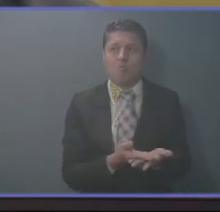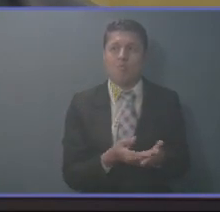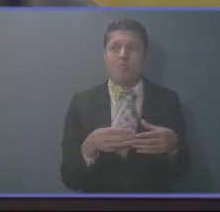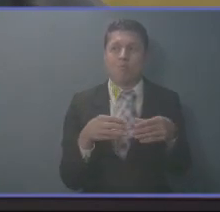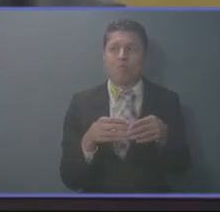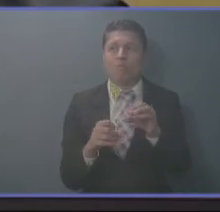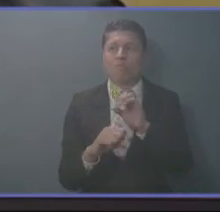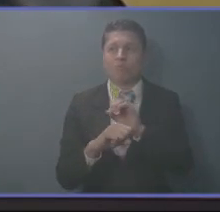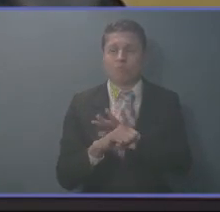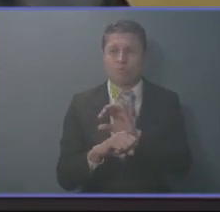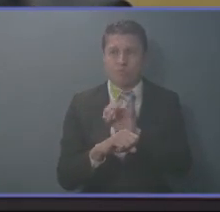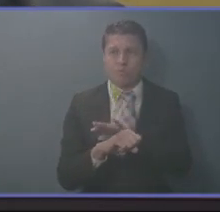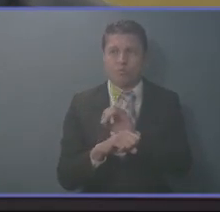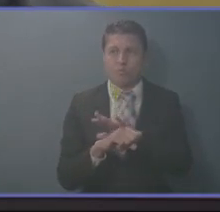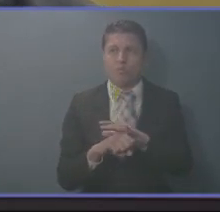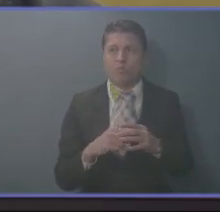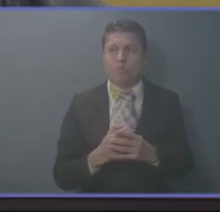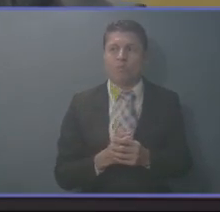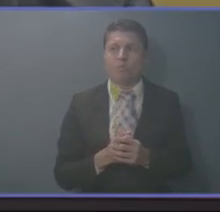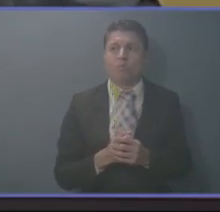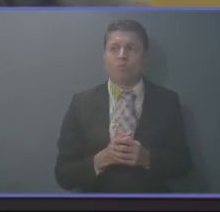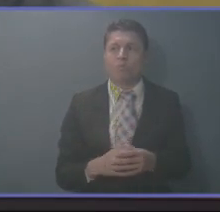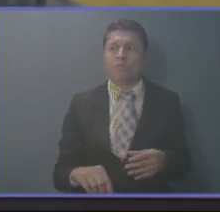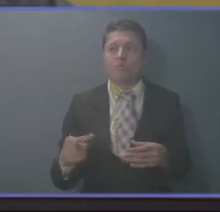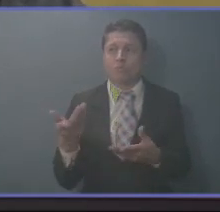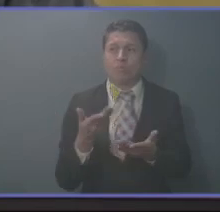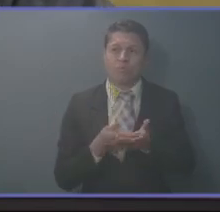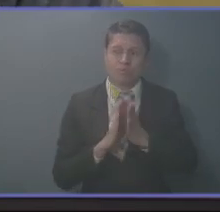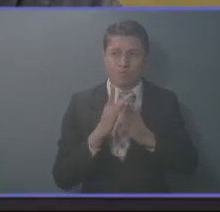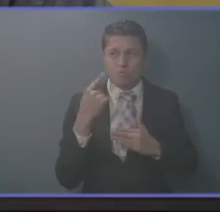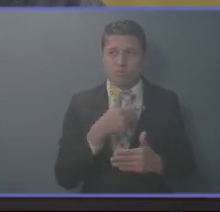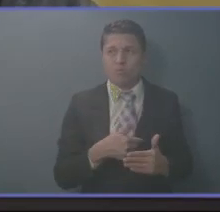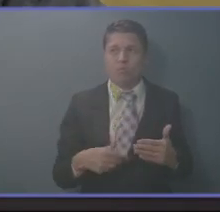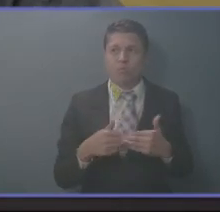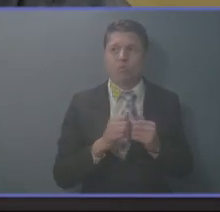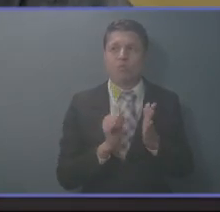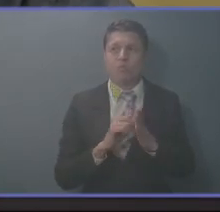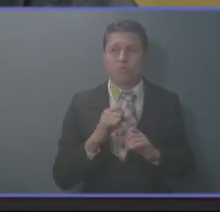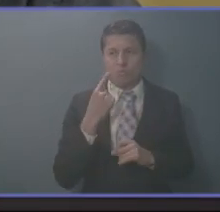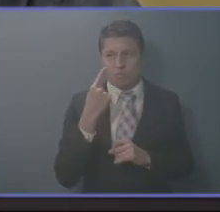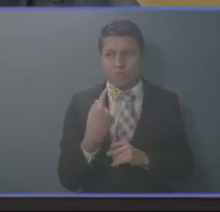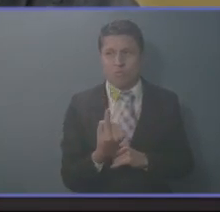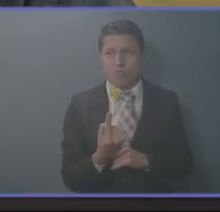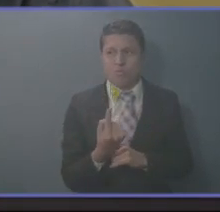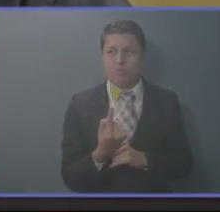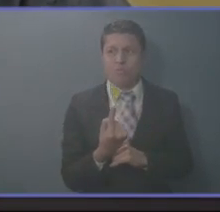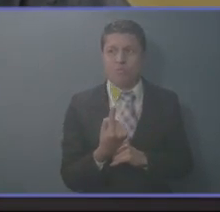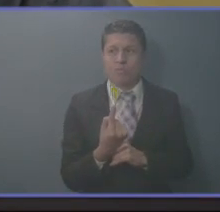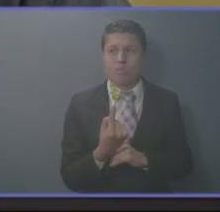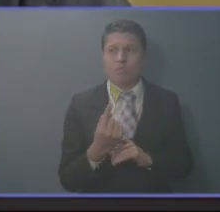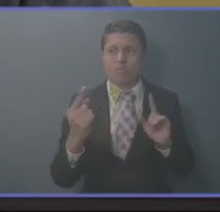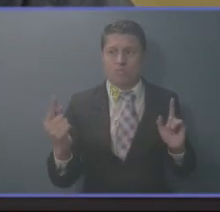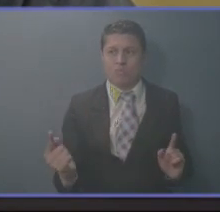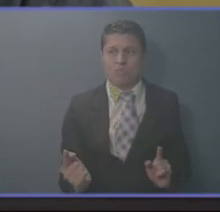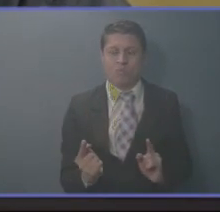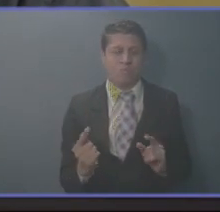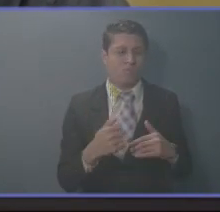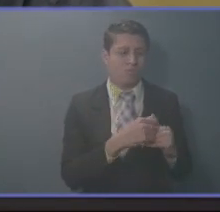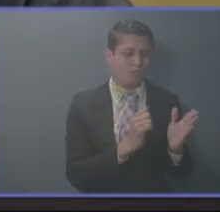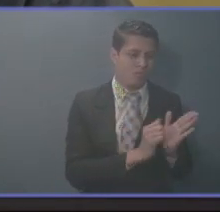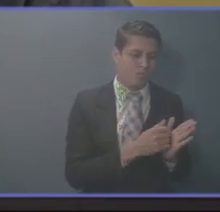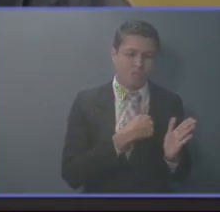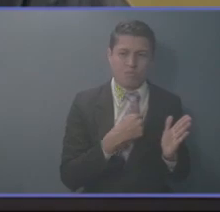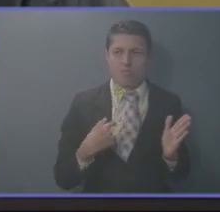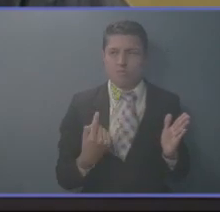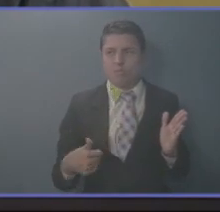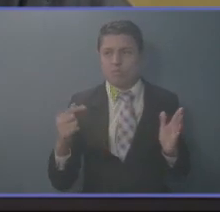recomendable, y por eso se le pidió al presidente de la Asamblea que buscara un acercamiento con Cancillería. Esta